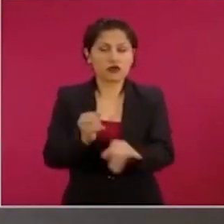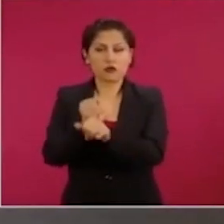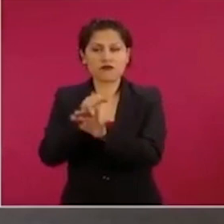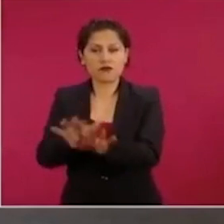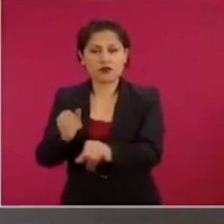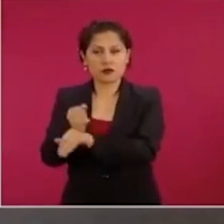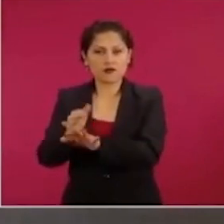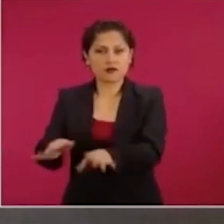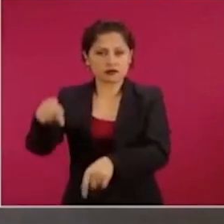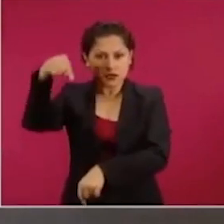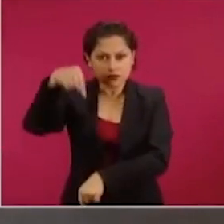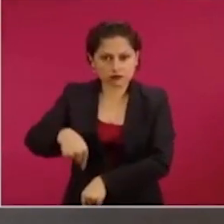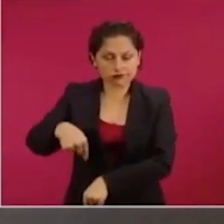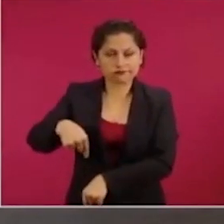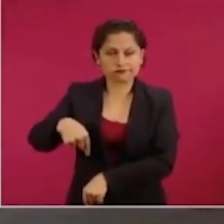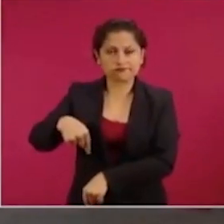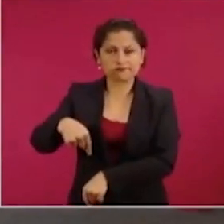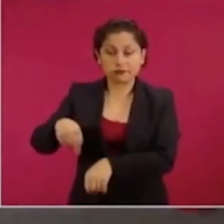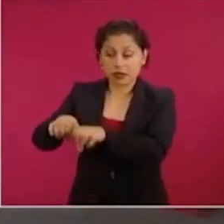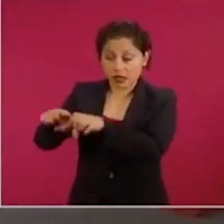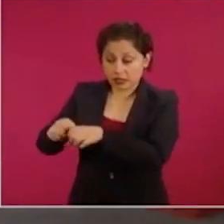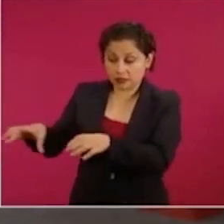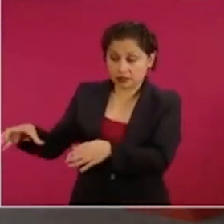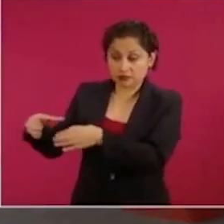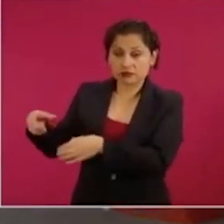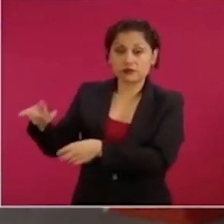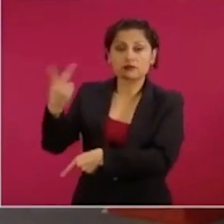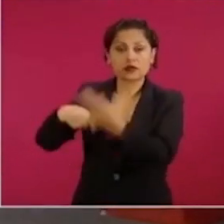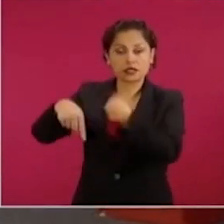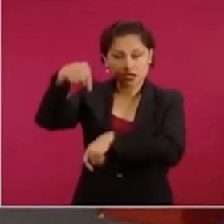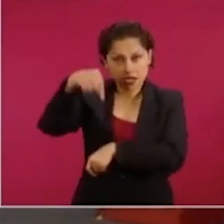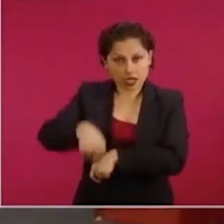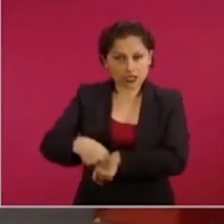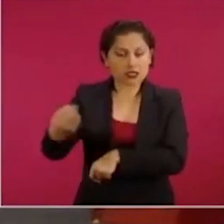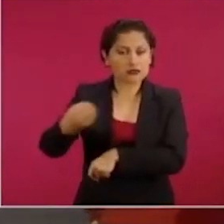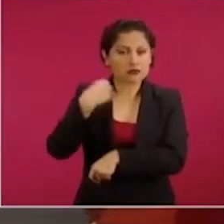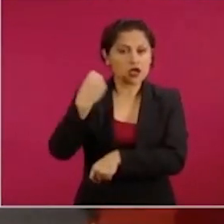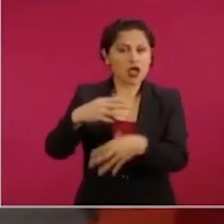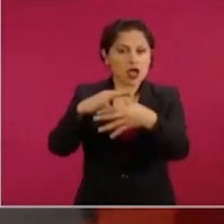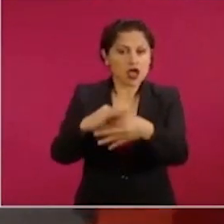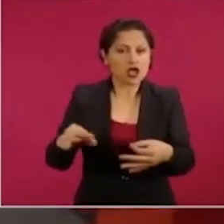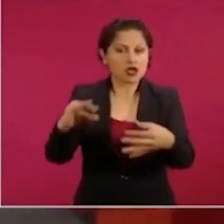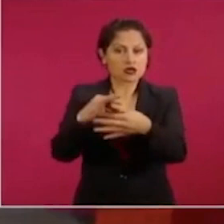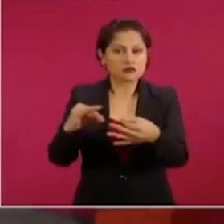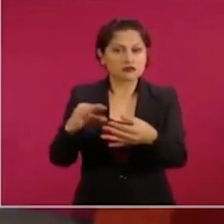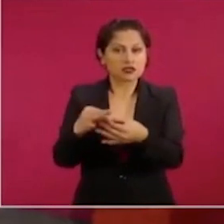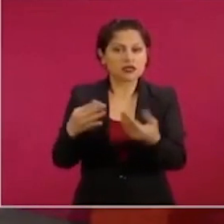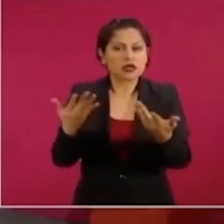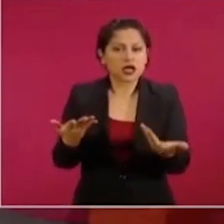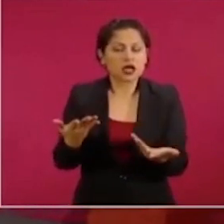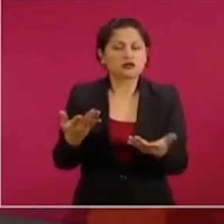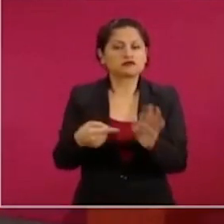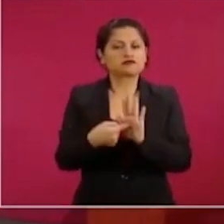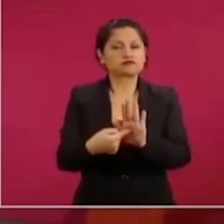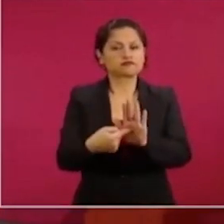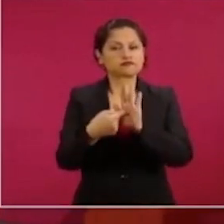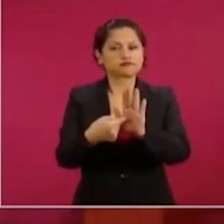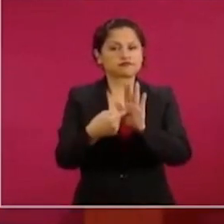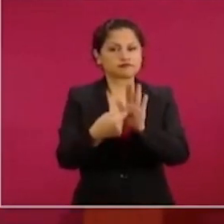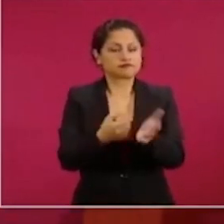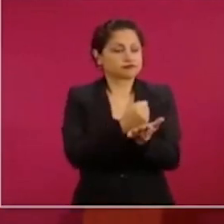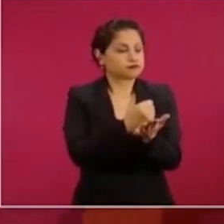se va a ir dando a conocer cuántos créditos se han